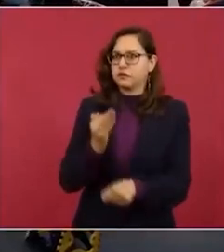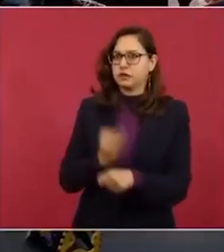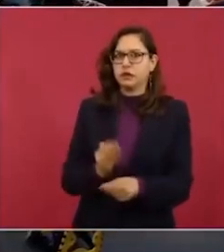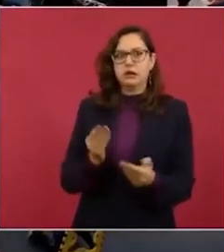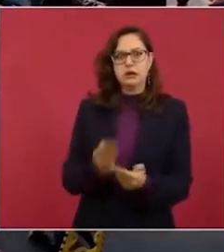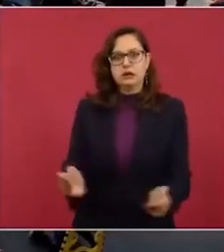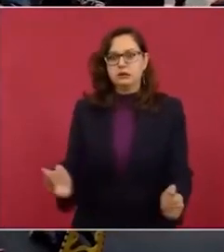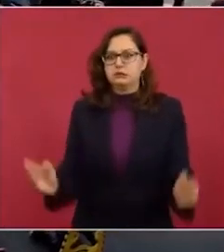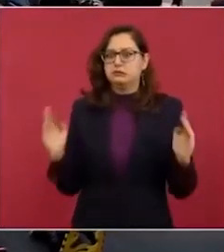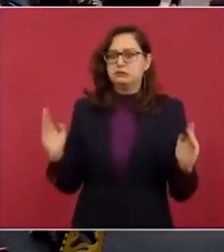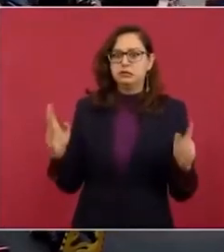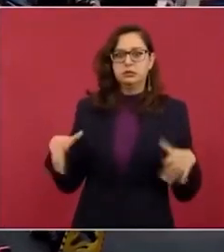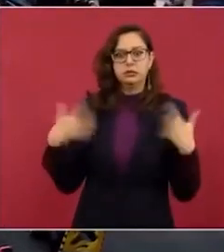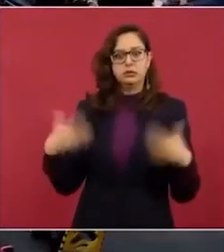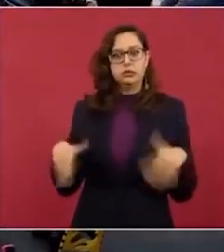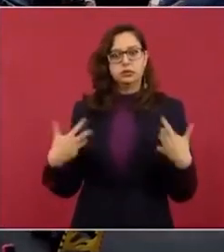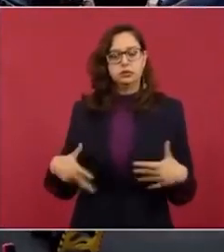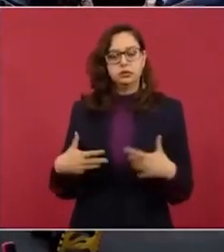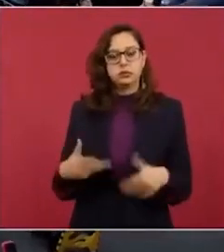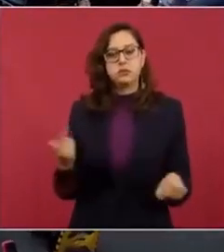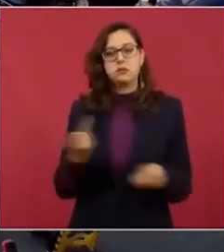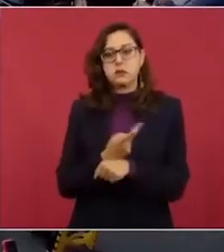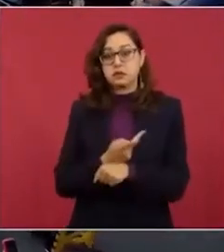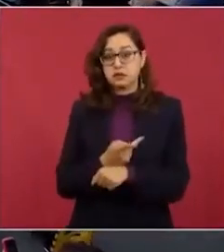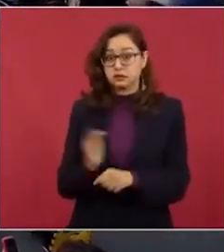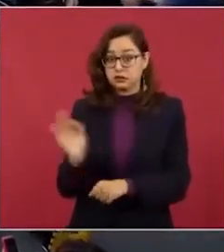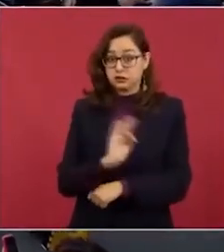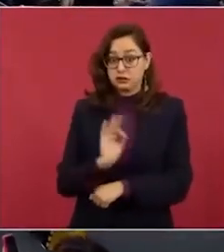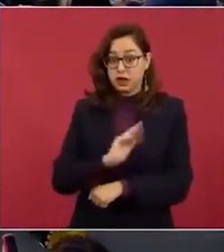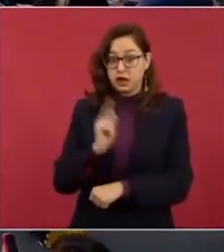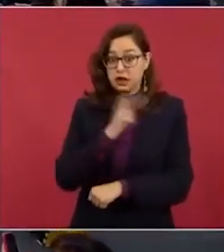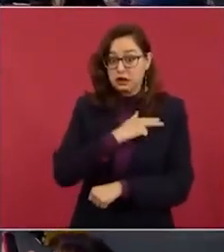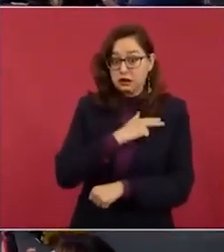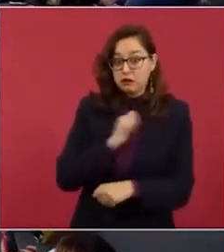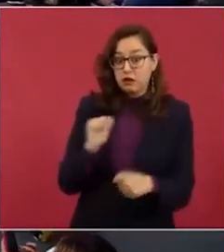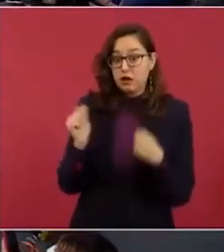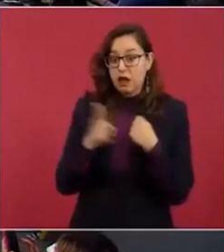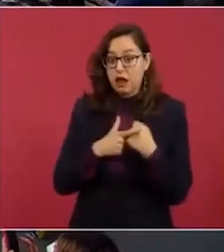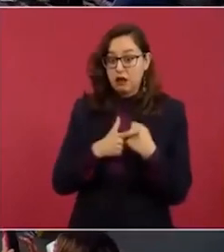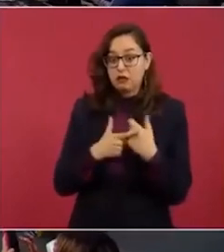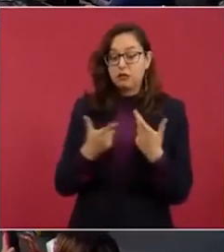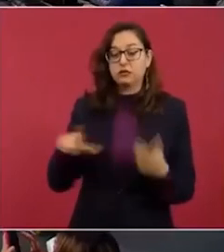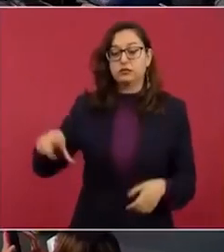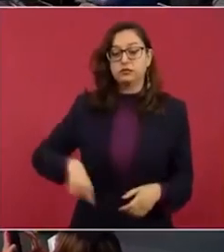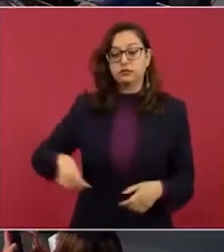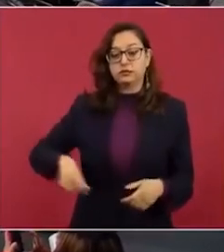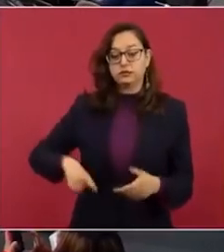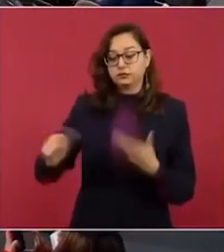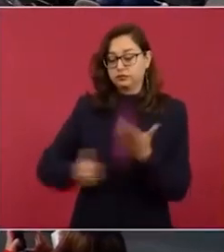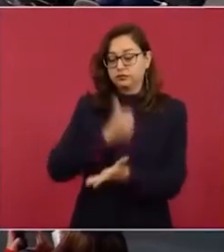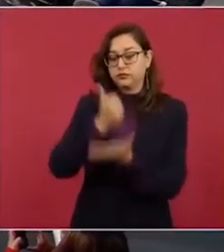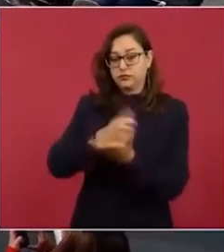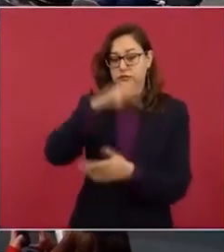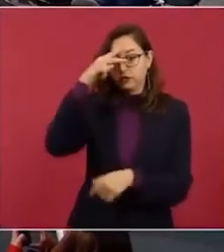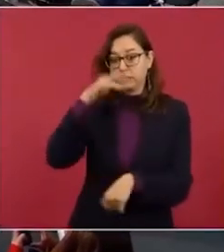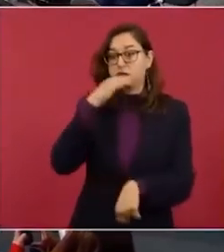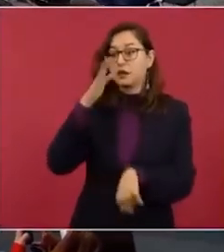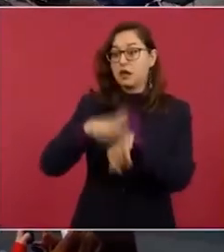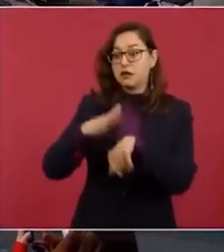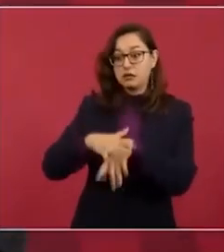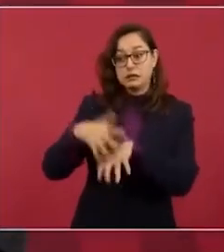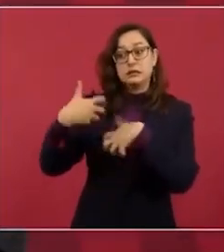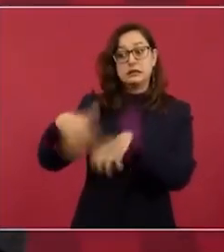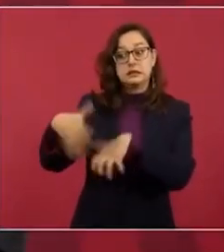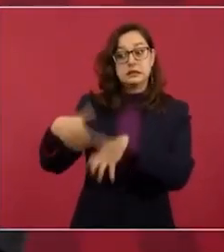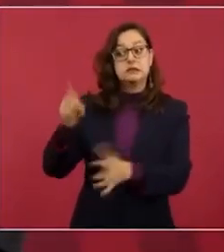Ah, por lo mismo. Esperan que haya heridos o cosas de esas. Inclusive el gobierno de la ciudad advirtió que era muy peligrosa la marcha.